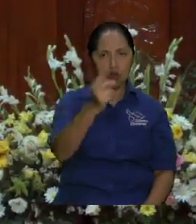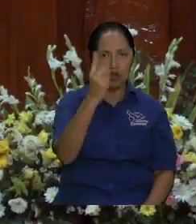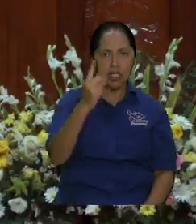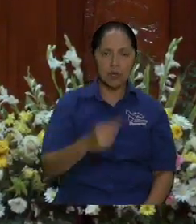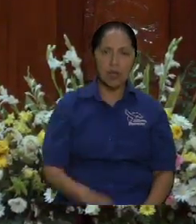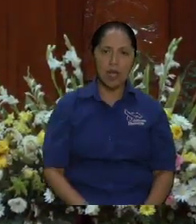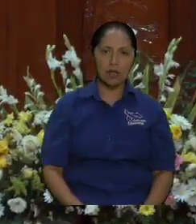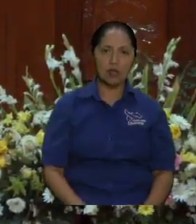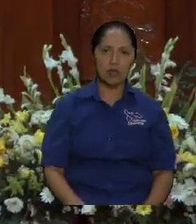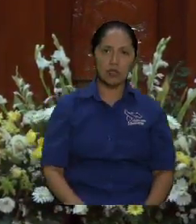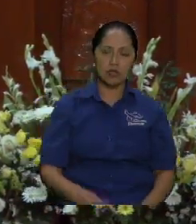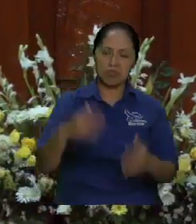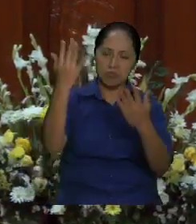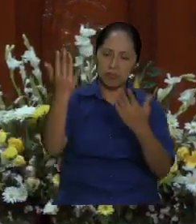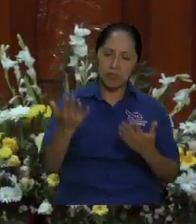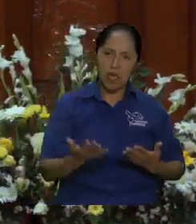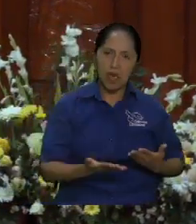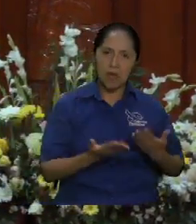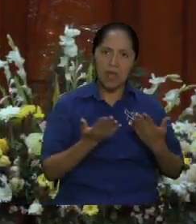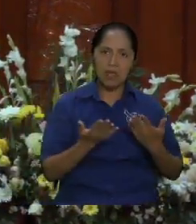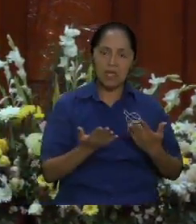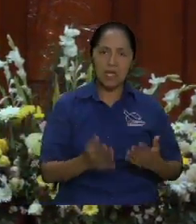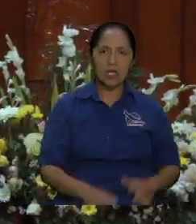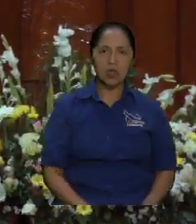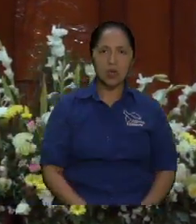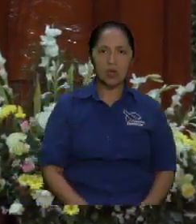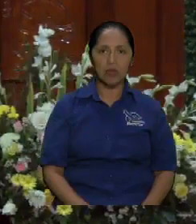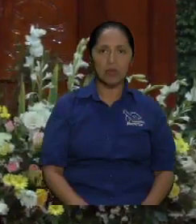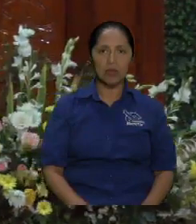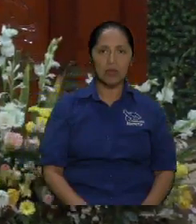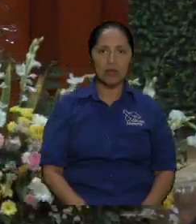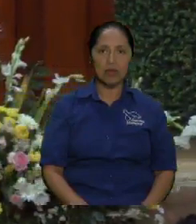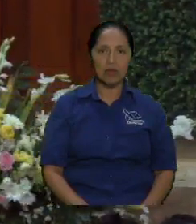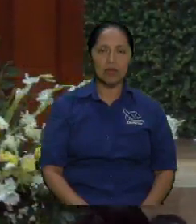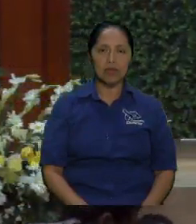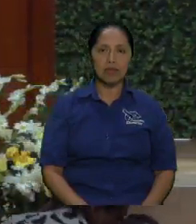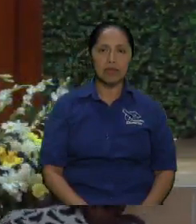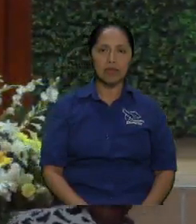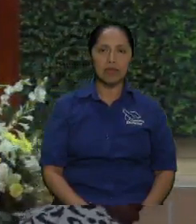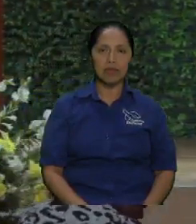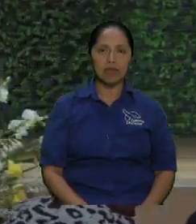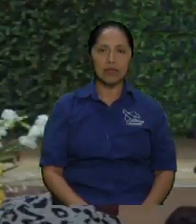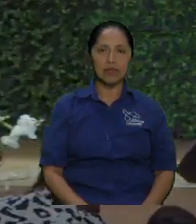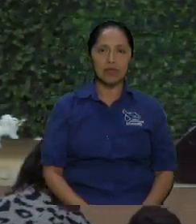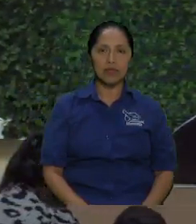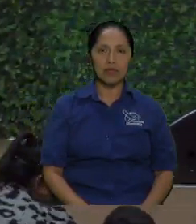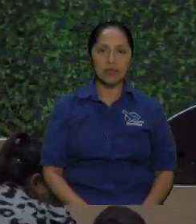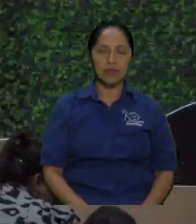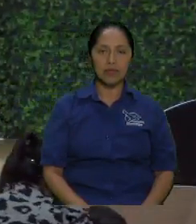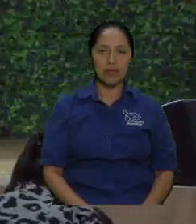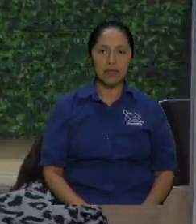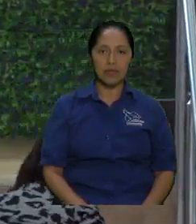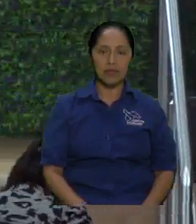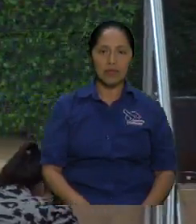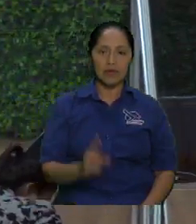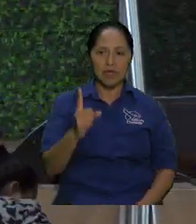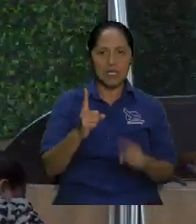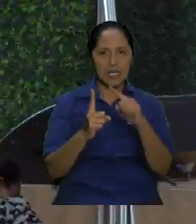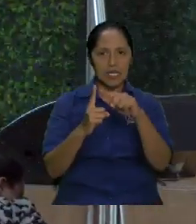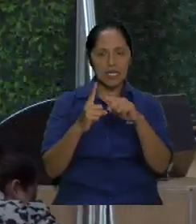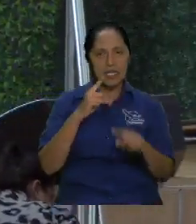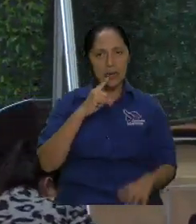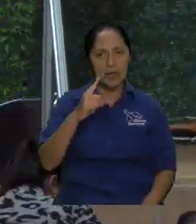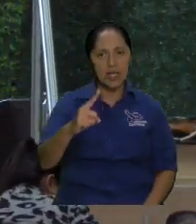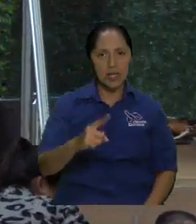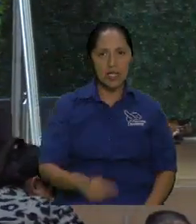bienvenido pasé a una iglesia hermano allá y me dijo dónde va y mire todos están construyendo un templo ahí bien bonito todos